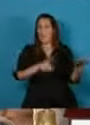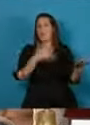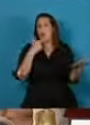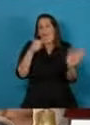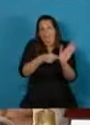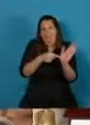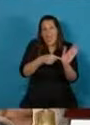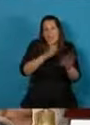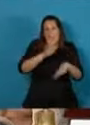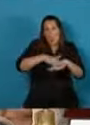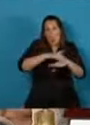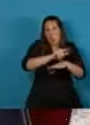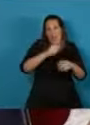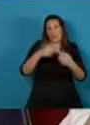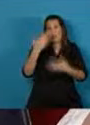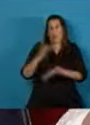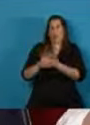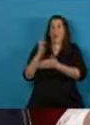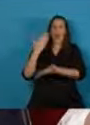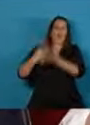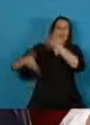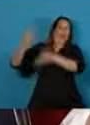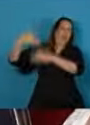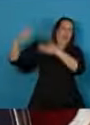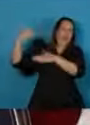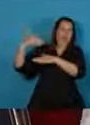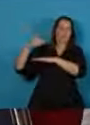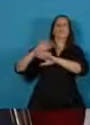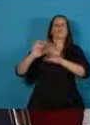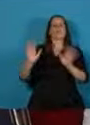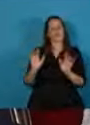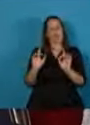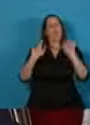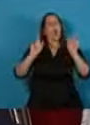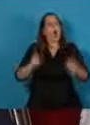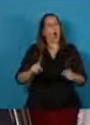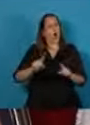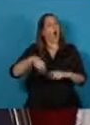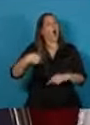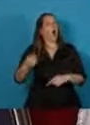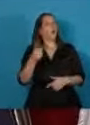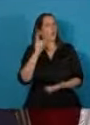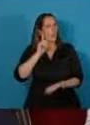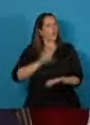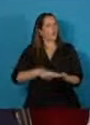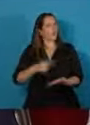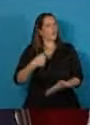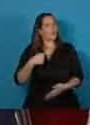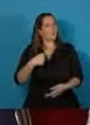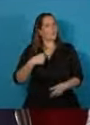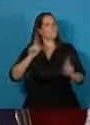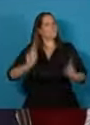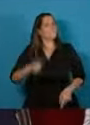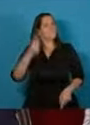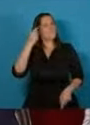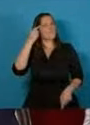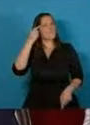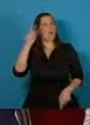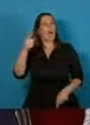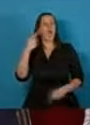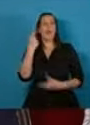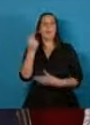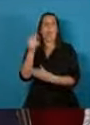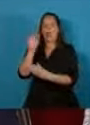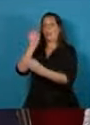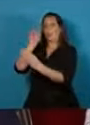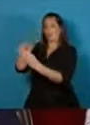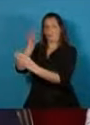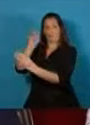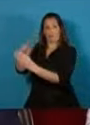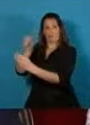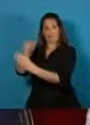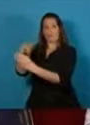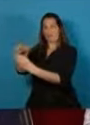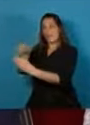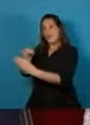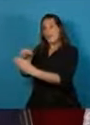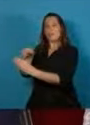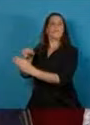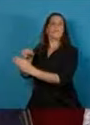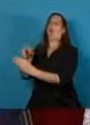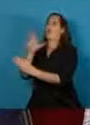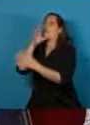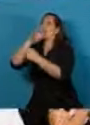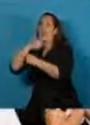institucional también he tomado otra decisión. Dichos fondos reservados no sólo dejarán de ser